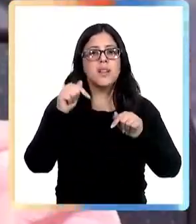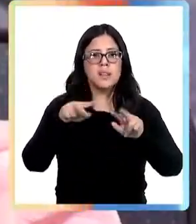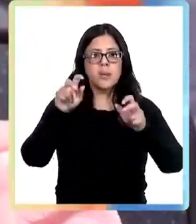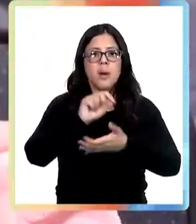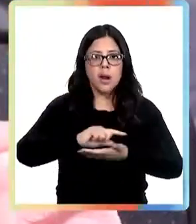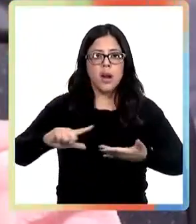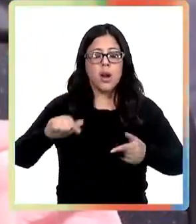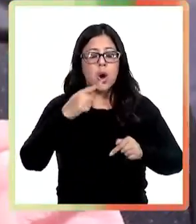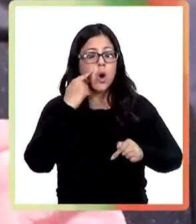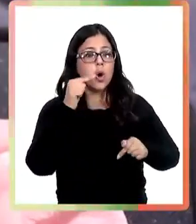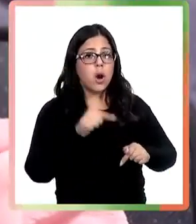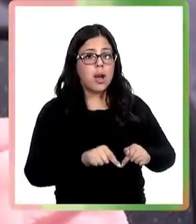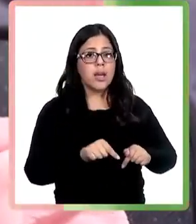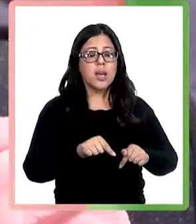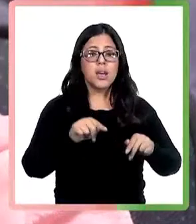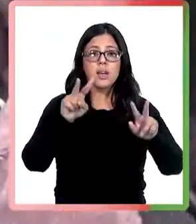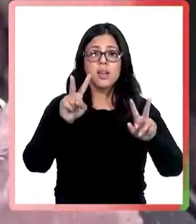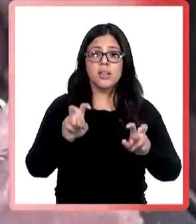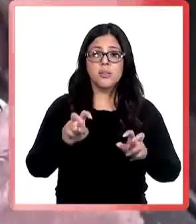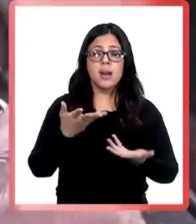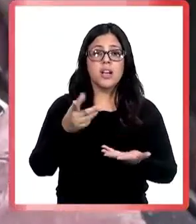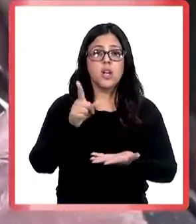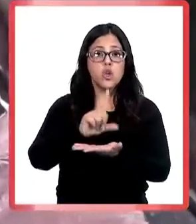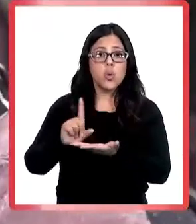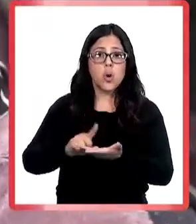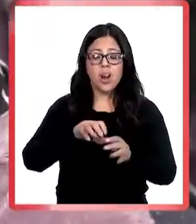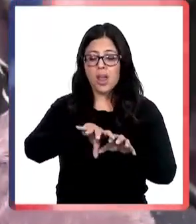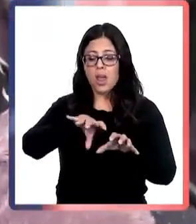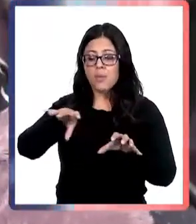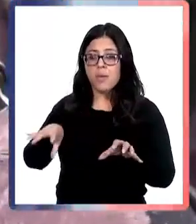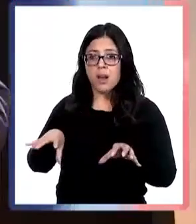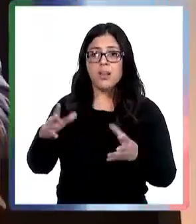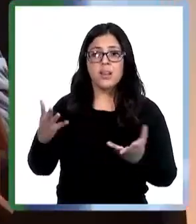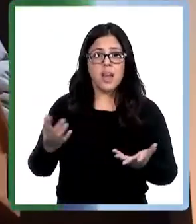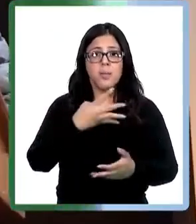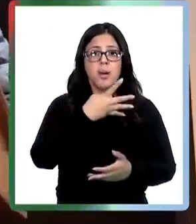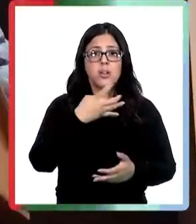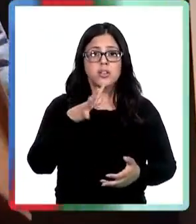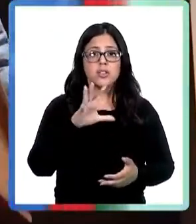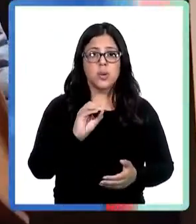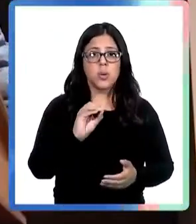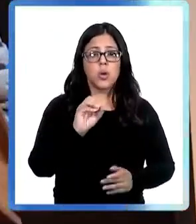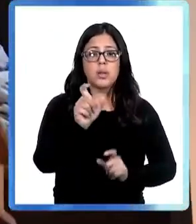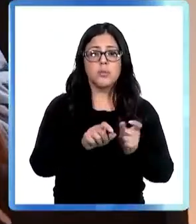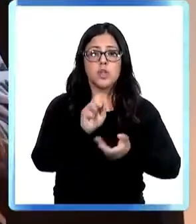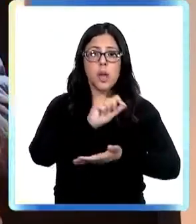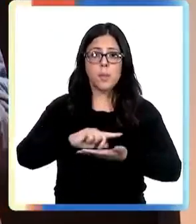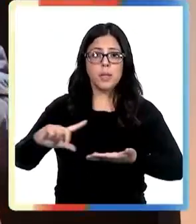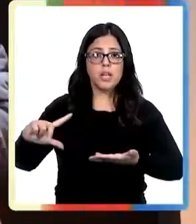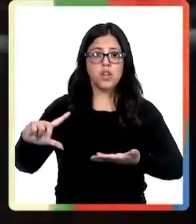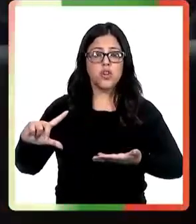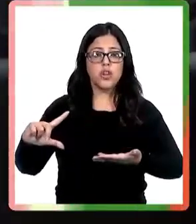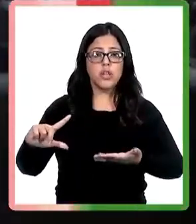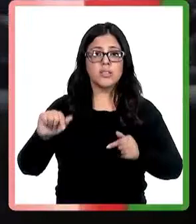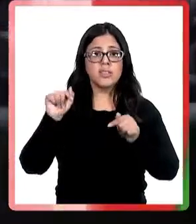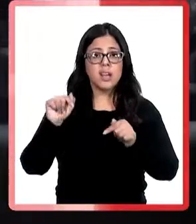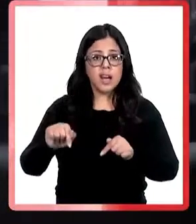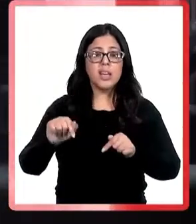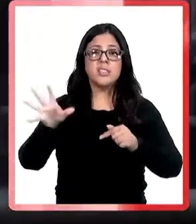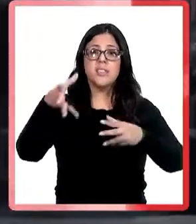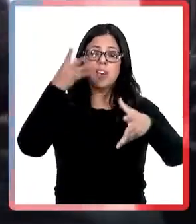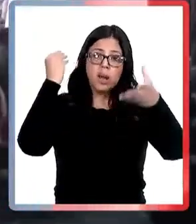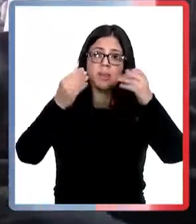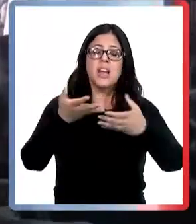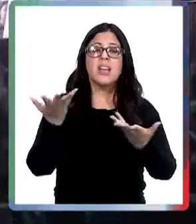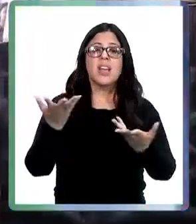emprender. Se trata de las denominadas zonas rezagadas para 450 emprendedores se aprenderán